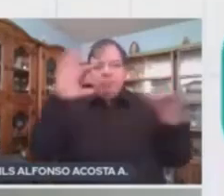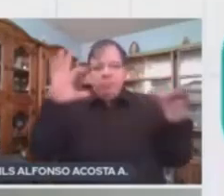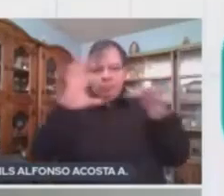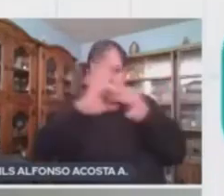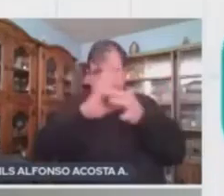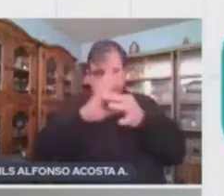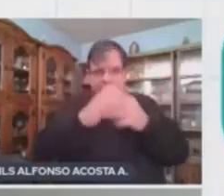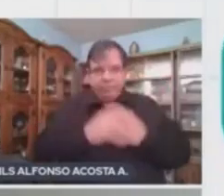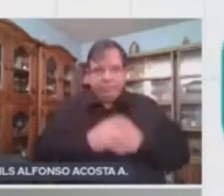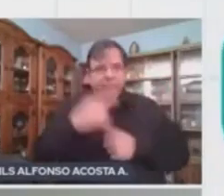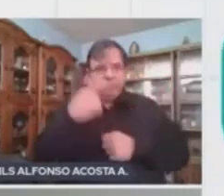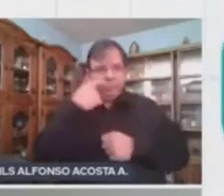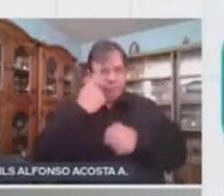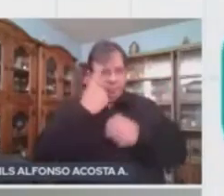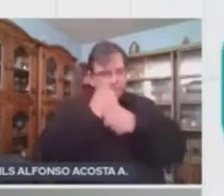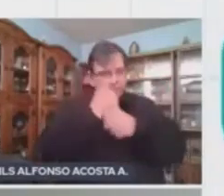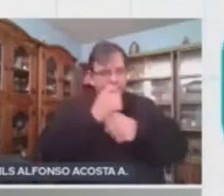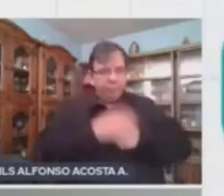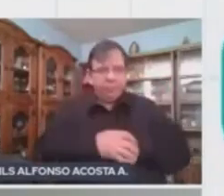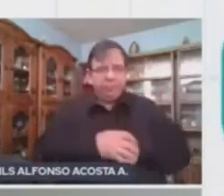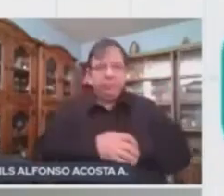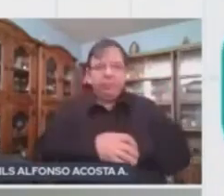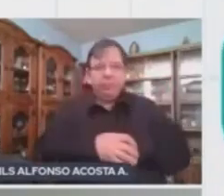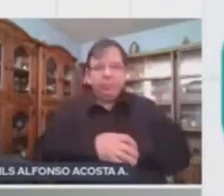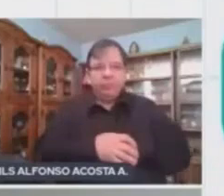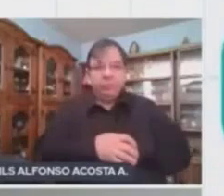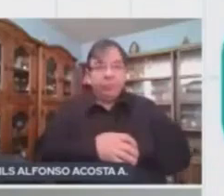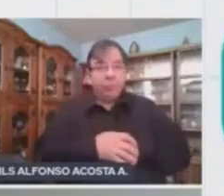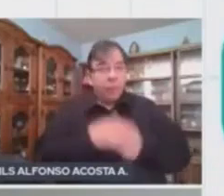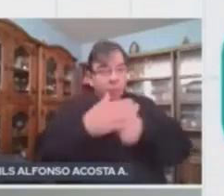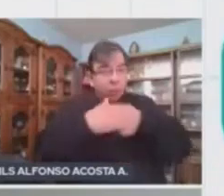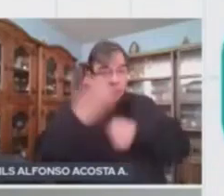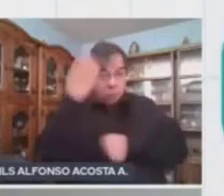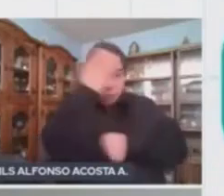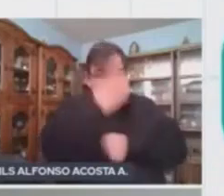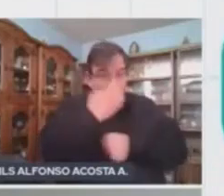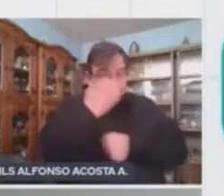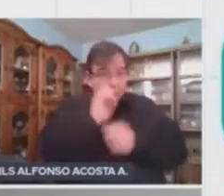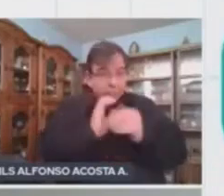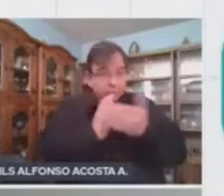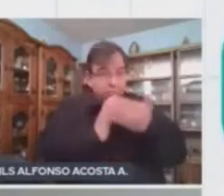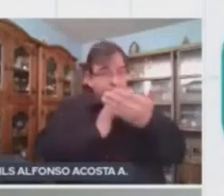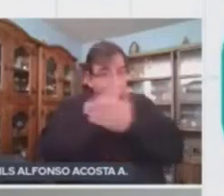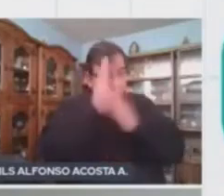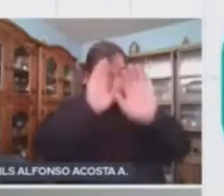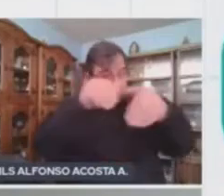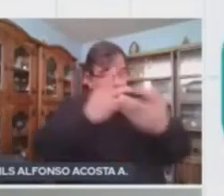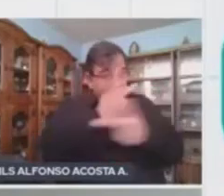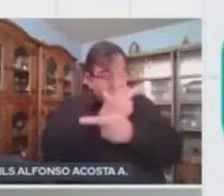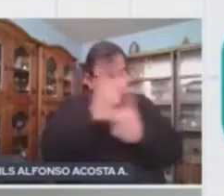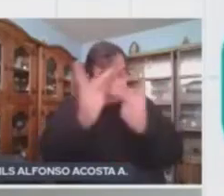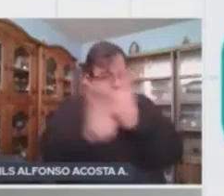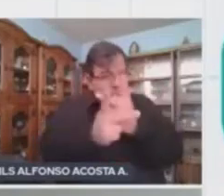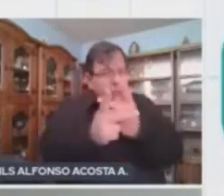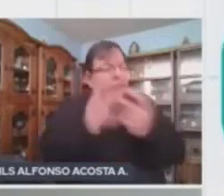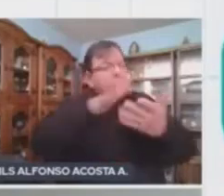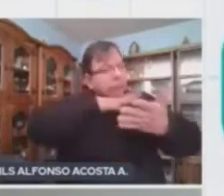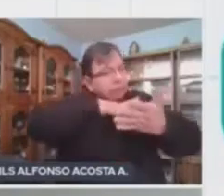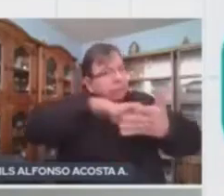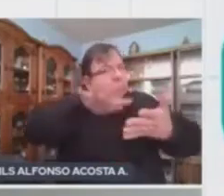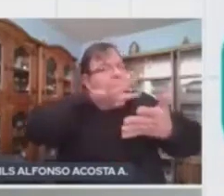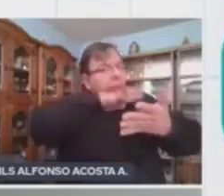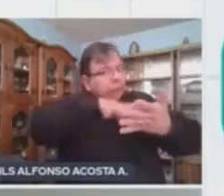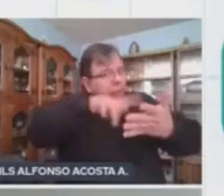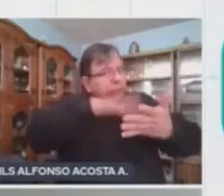Empecemos. Recuerden que para su examen de COMIPEMS tienen que leer muy bien y tienen que descartar